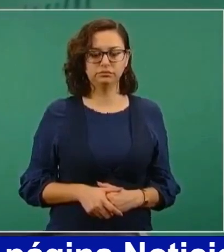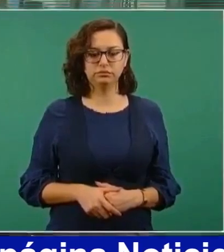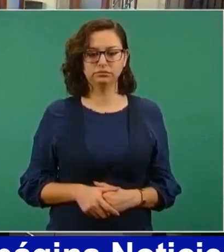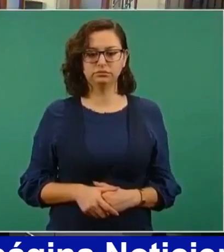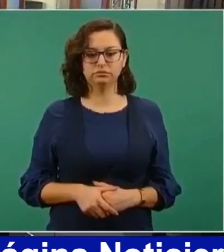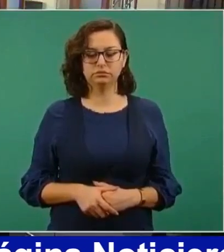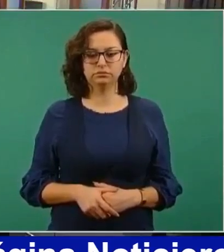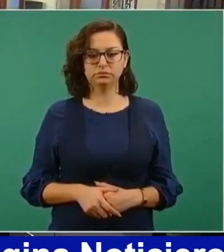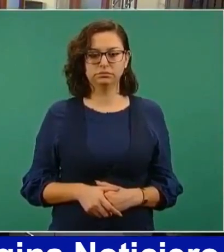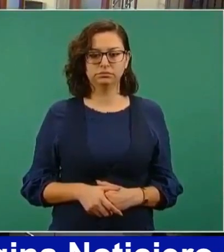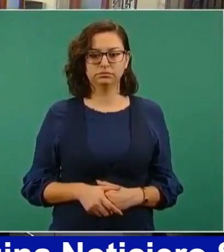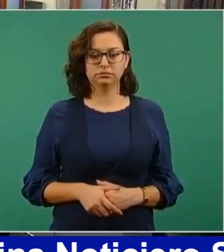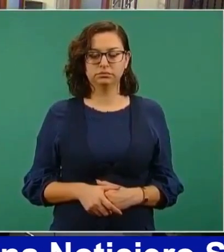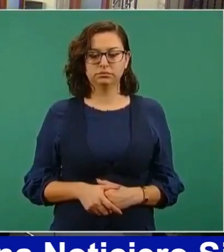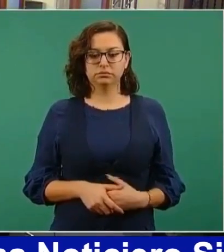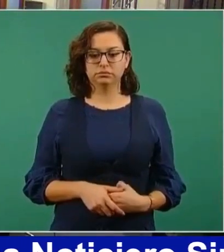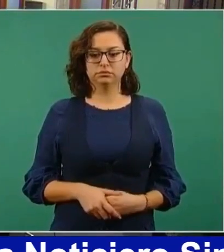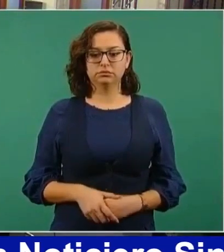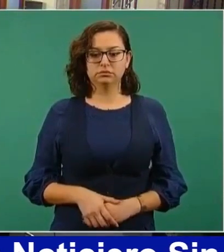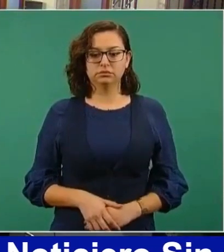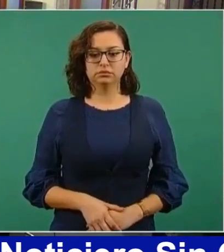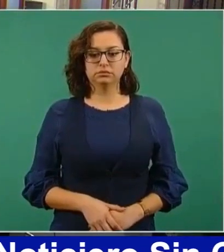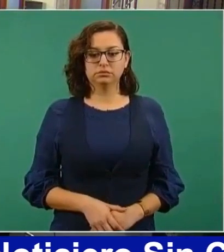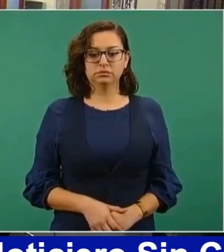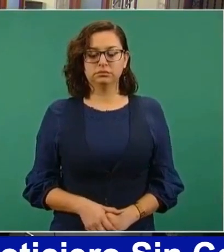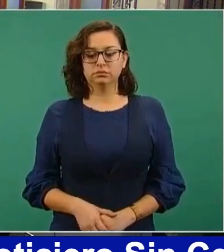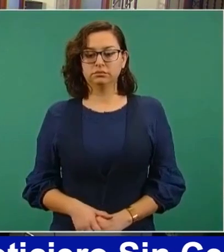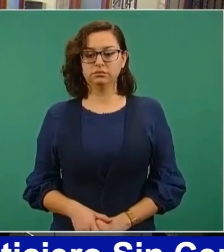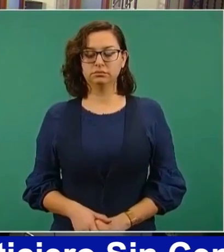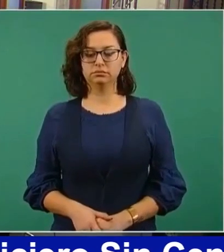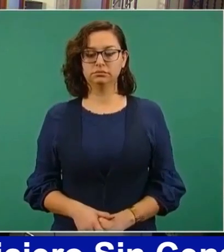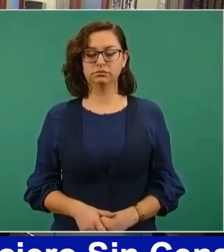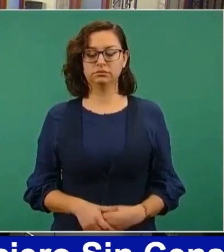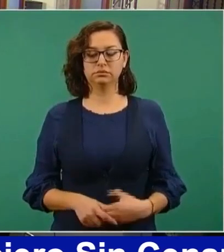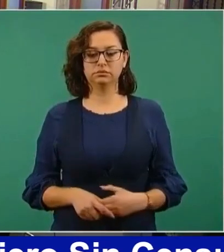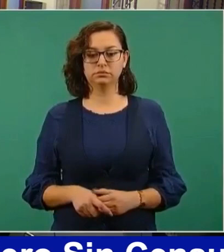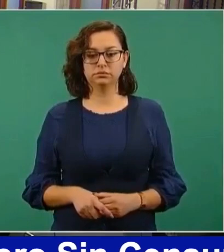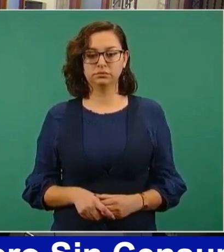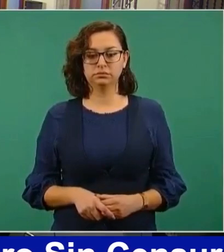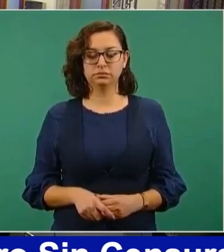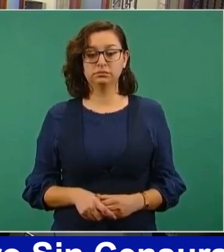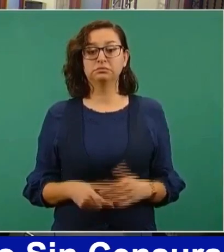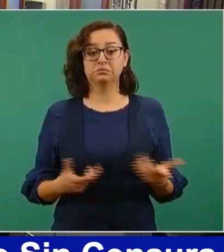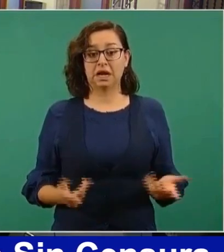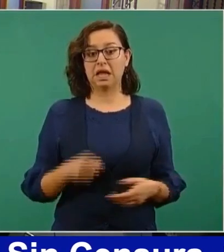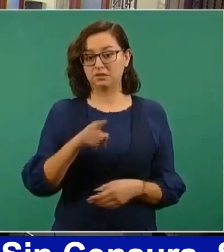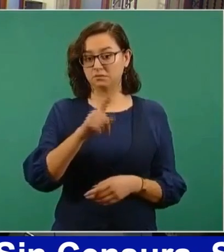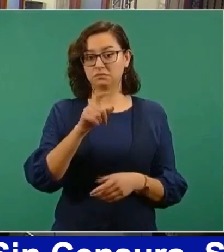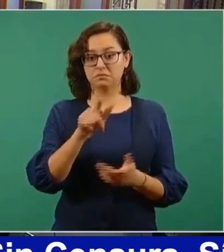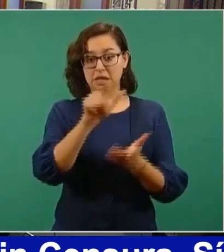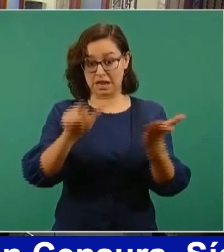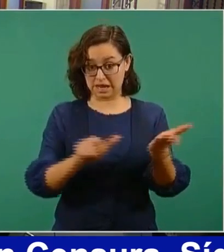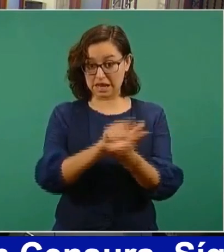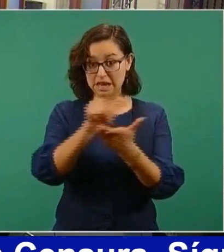sobre lo de la industria eléctrica,